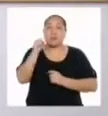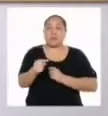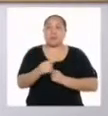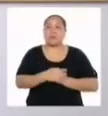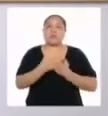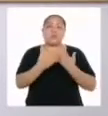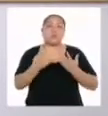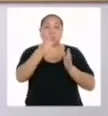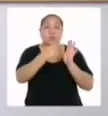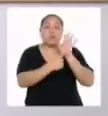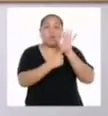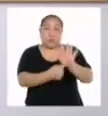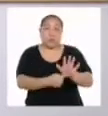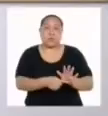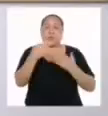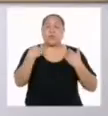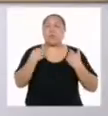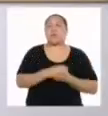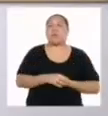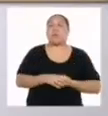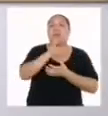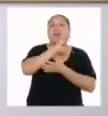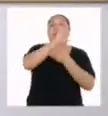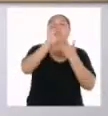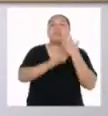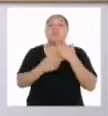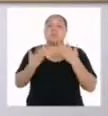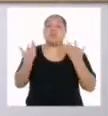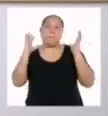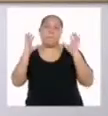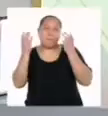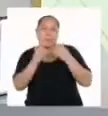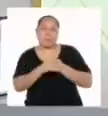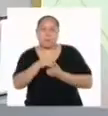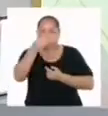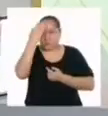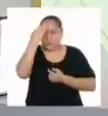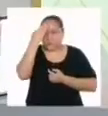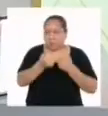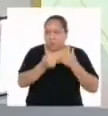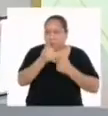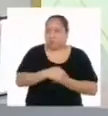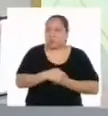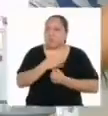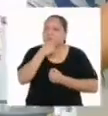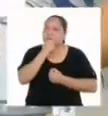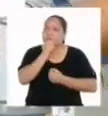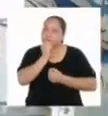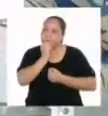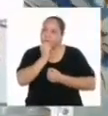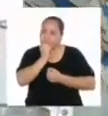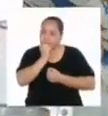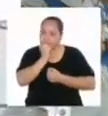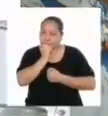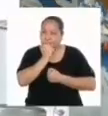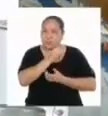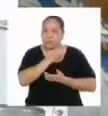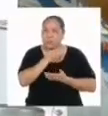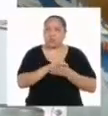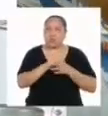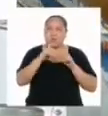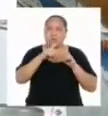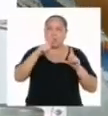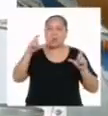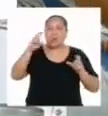estos envases que me muestras tienen una propiedad en común. ¿Sabes cuál es? Creo. A ver, todos tienen